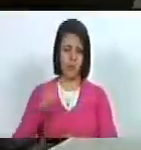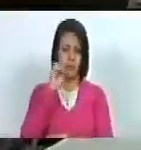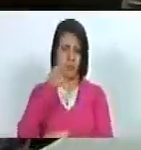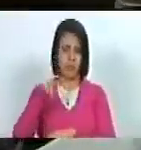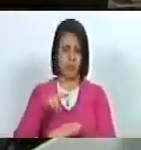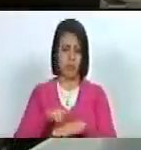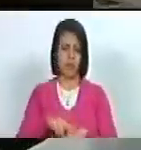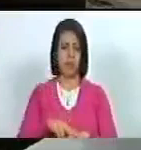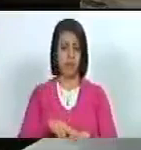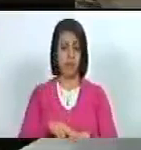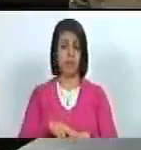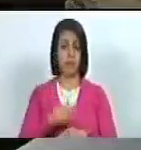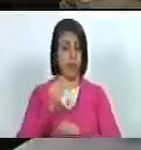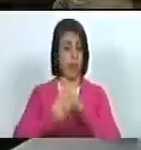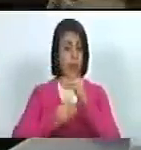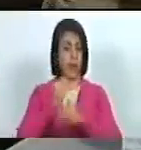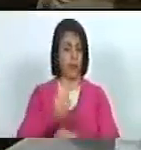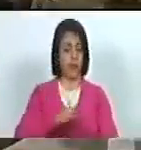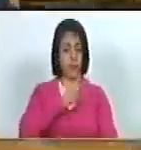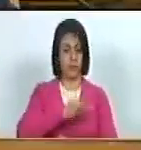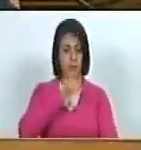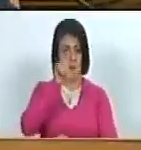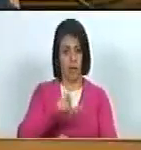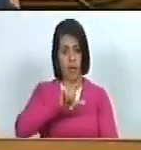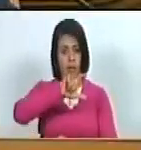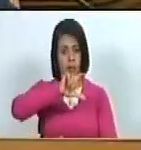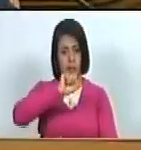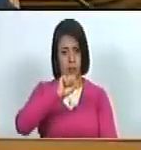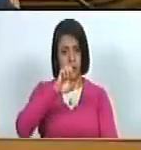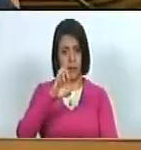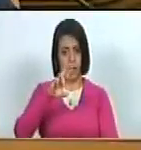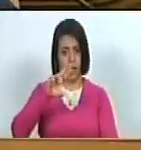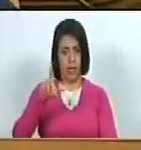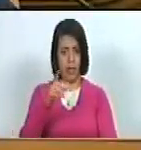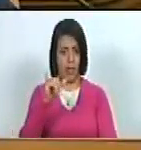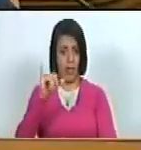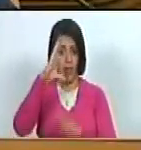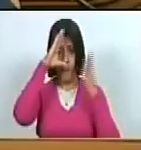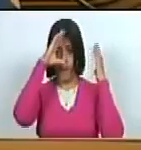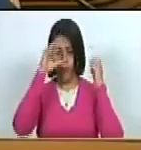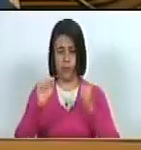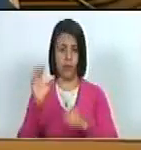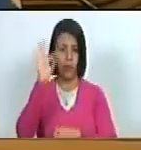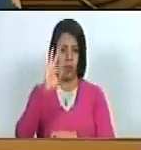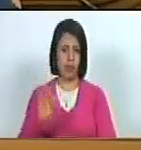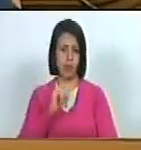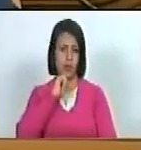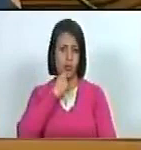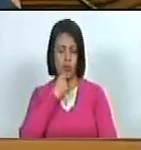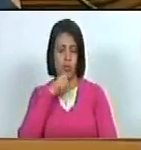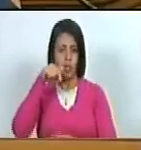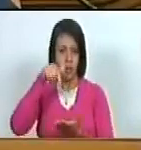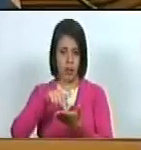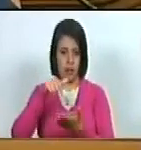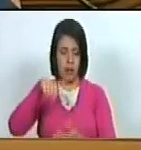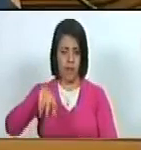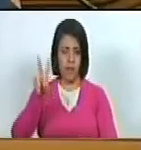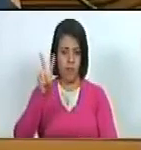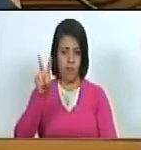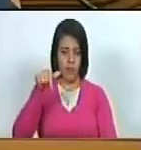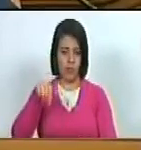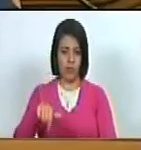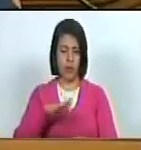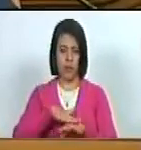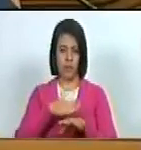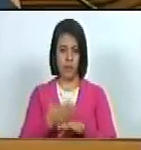Asamblea Nacional, suscrita por el ciudadano Sergei Melik Bagdazarov, Embajador de la Federación de Rusia en la República Bolivariana de